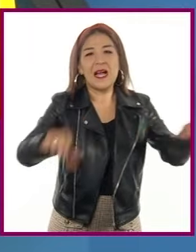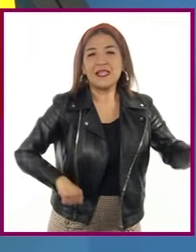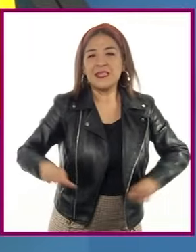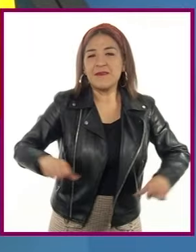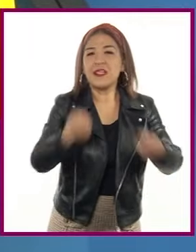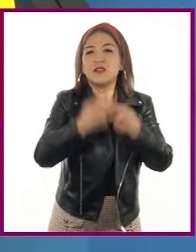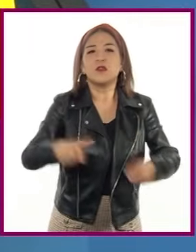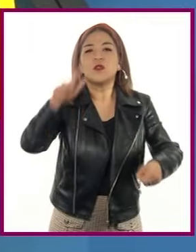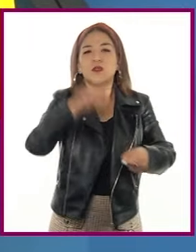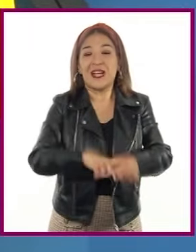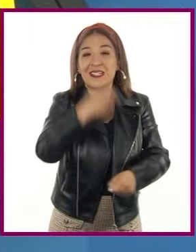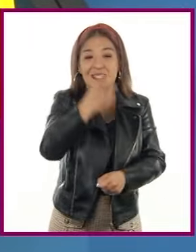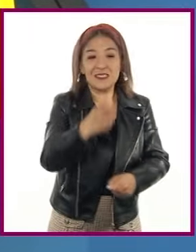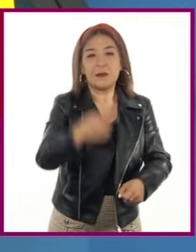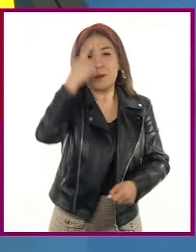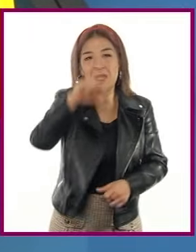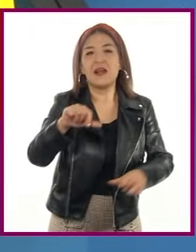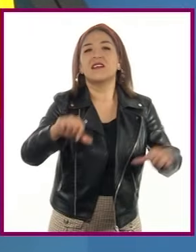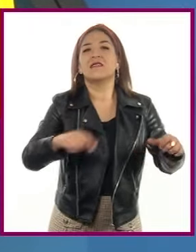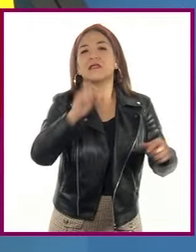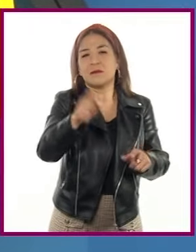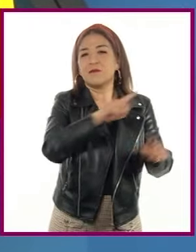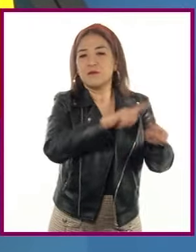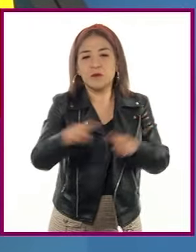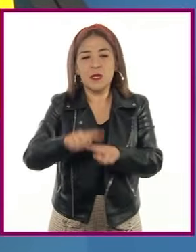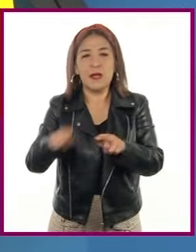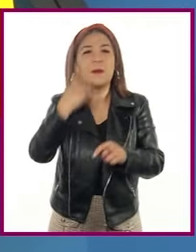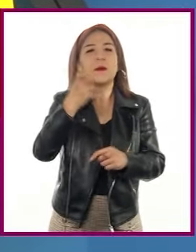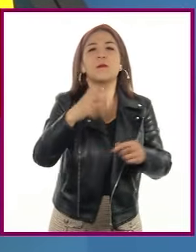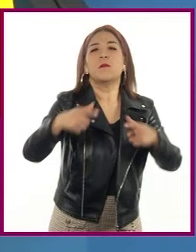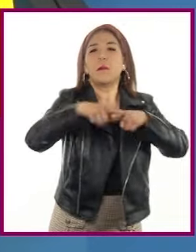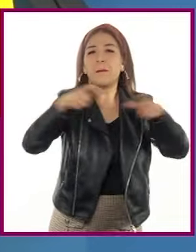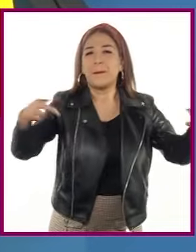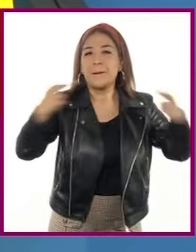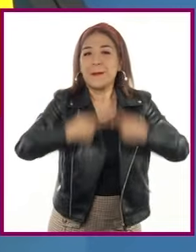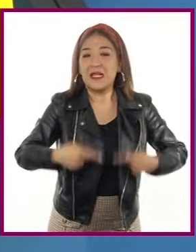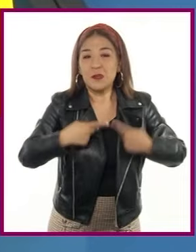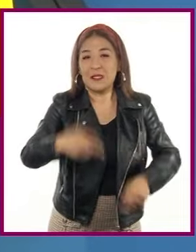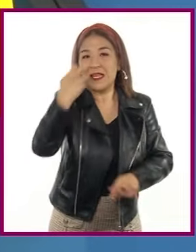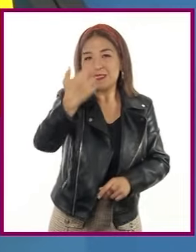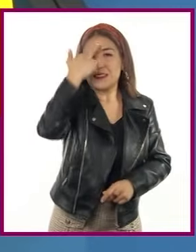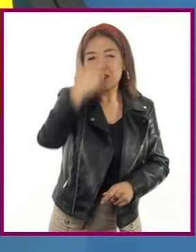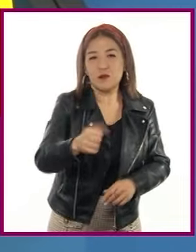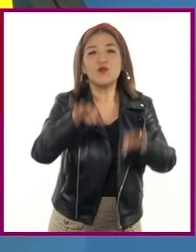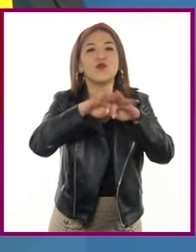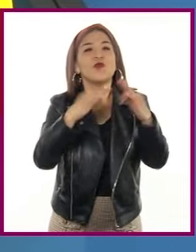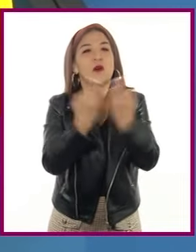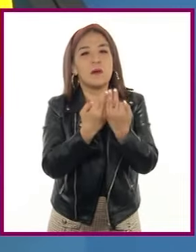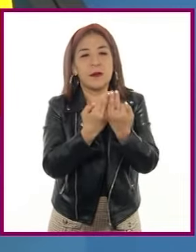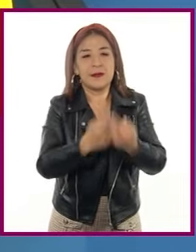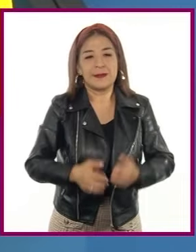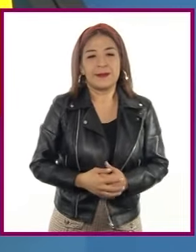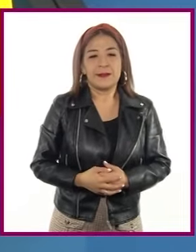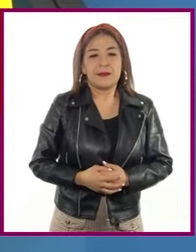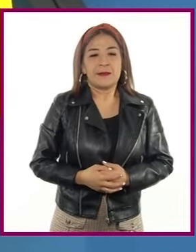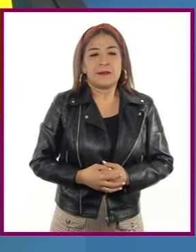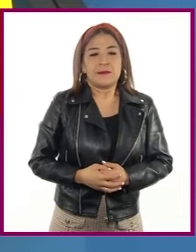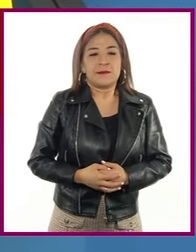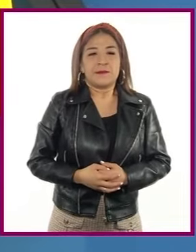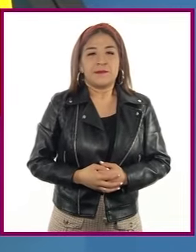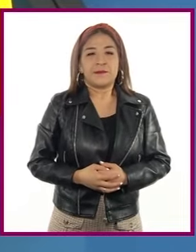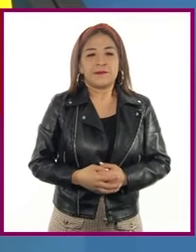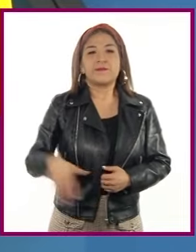sociales a los que se enfrentan las poblaciones están relacionados a la estructura de la población, ya que es un factor que cambia las